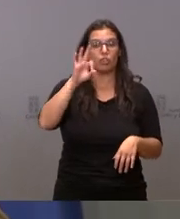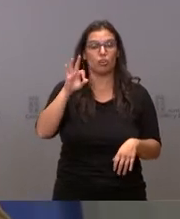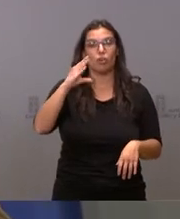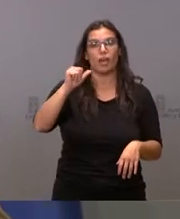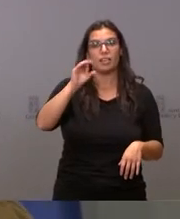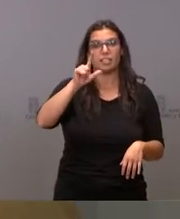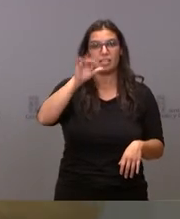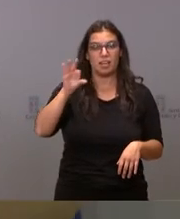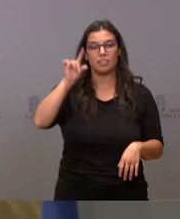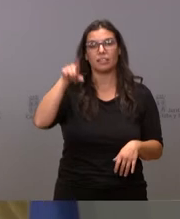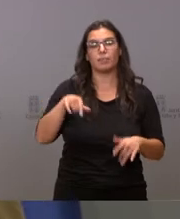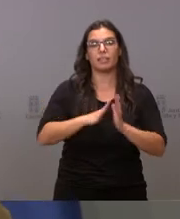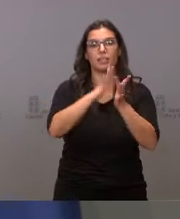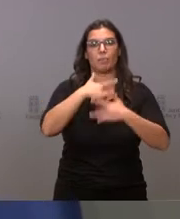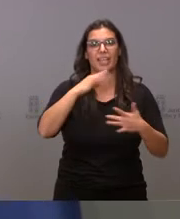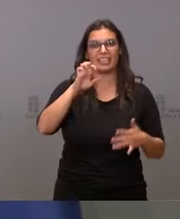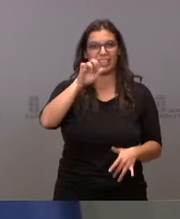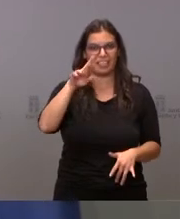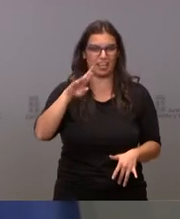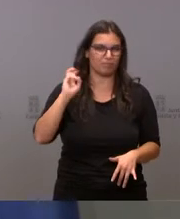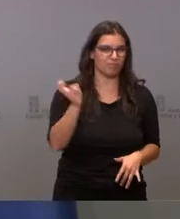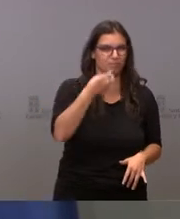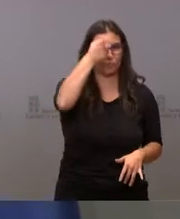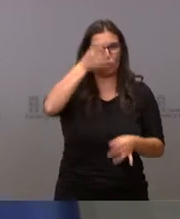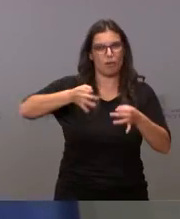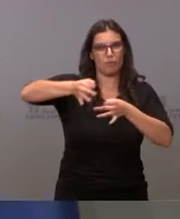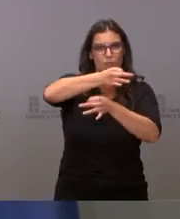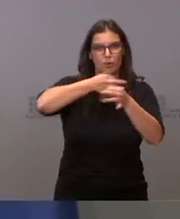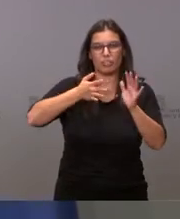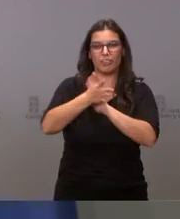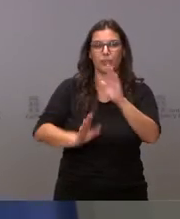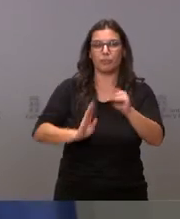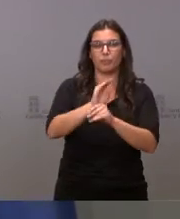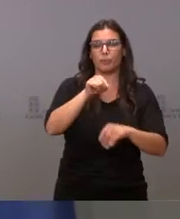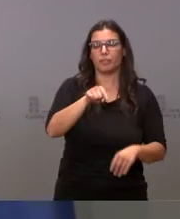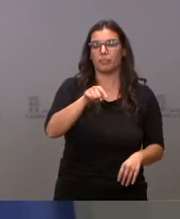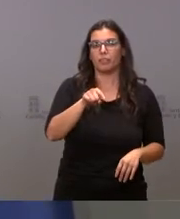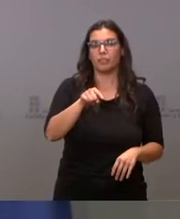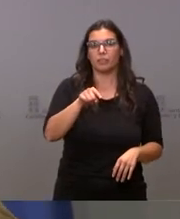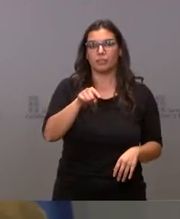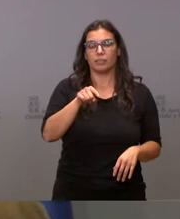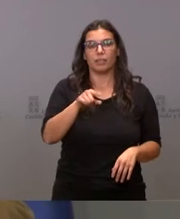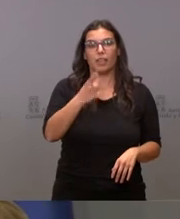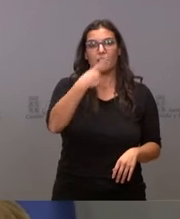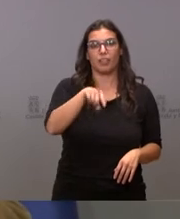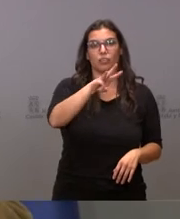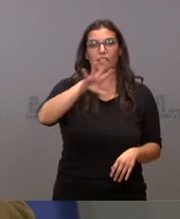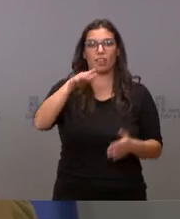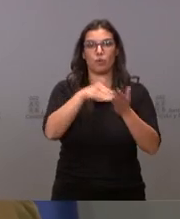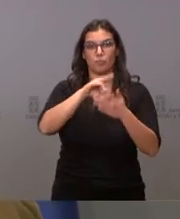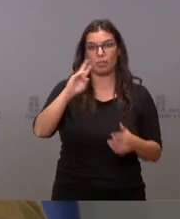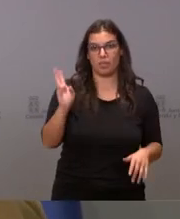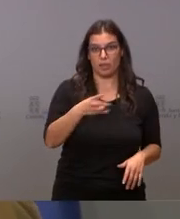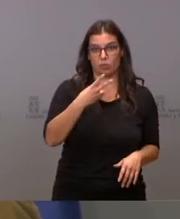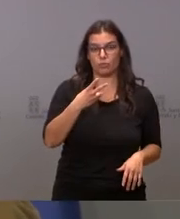y Santa María del Tietar. Se trata de una financiación de 135.000 euros